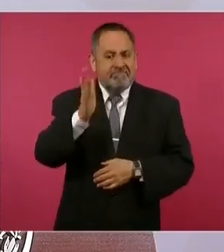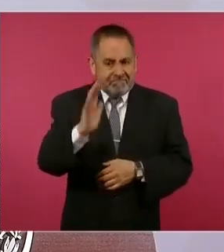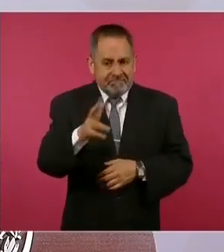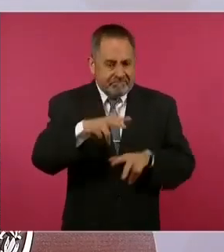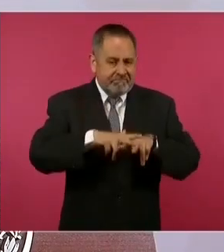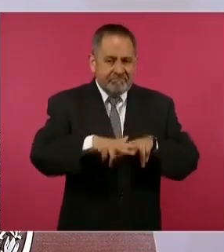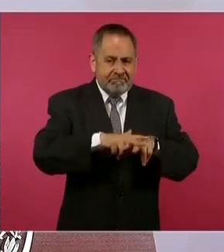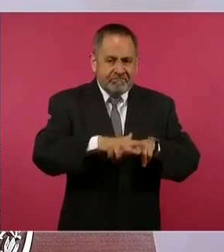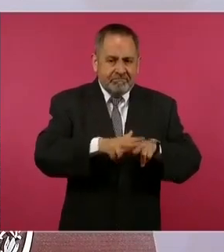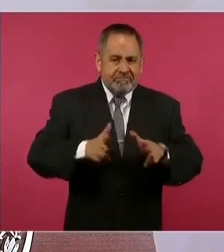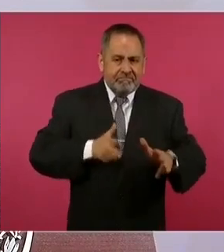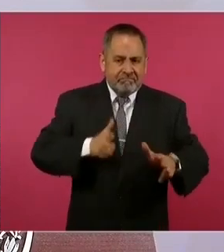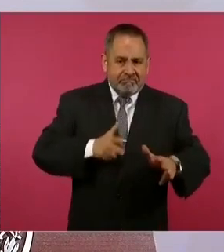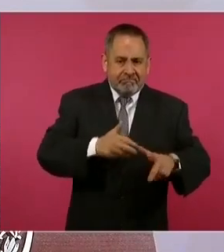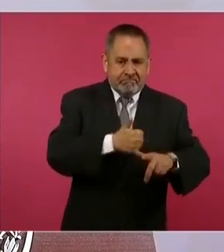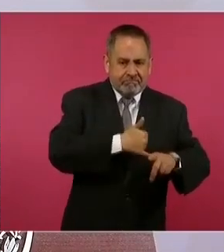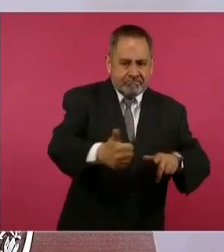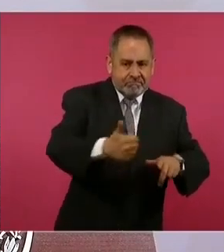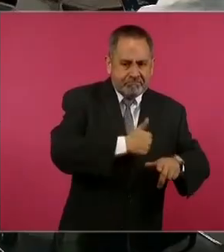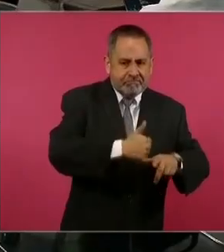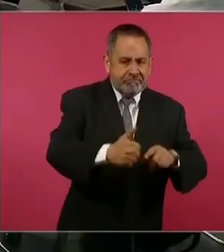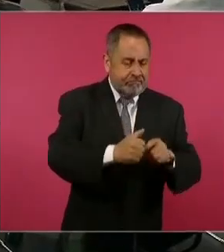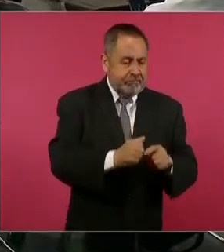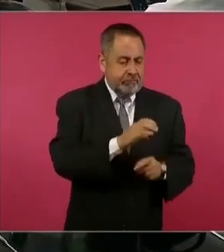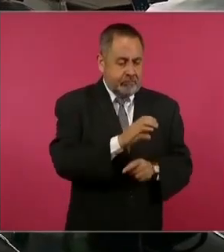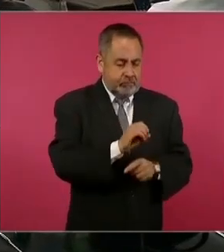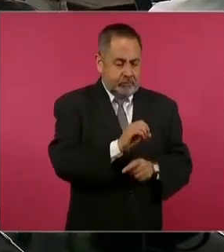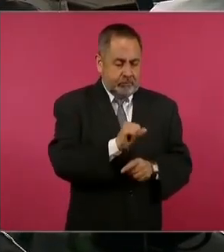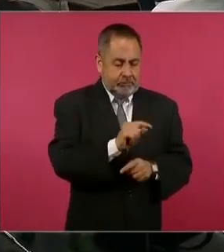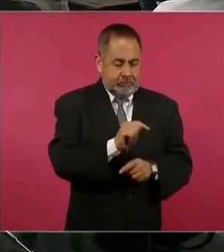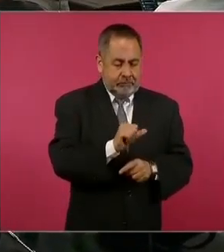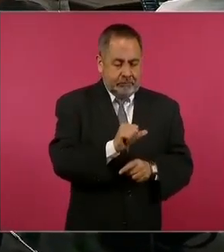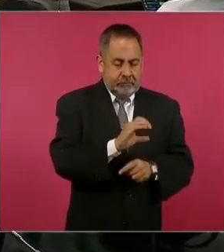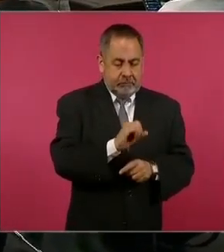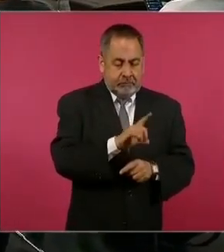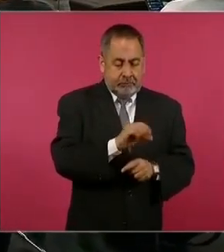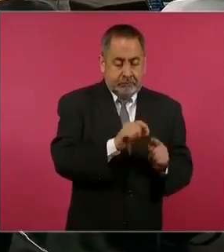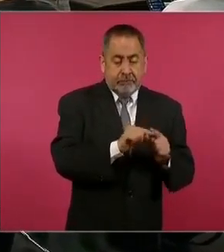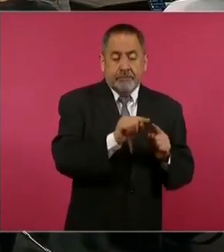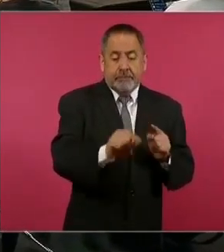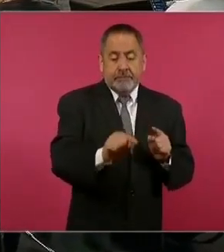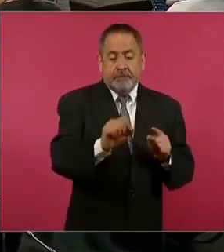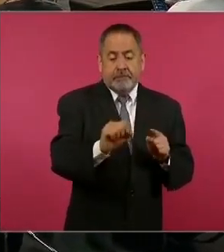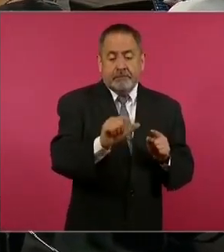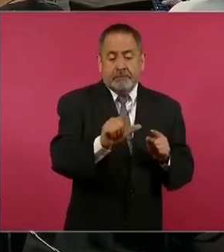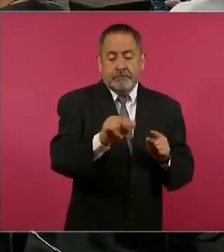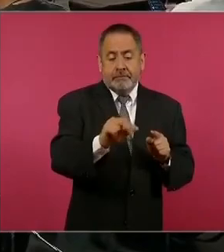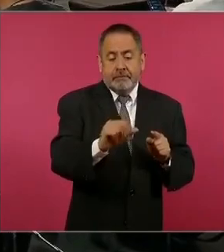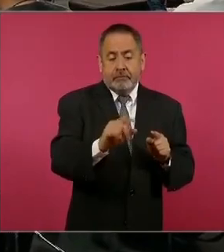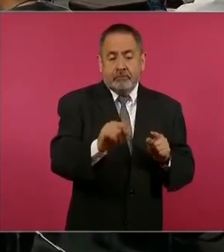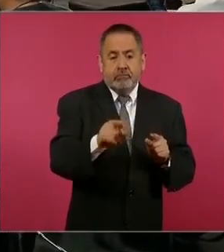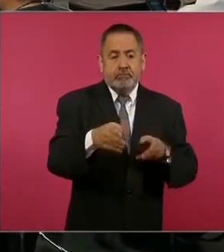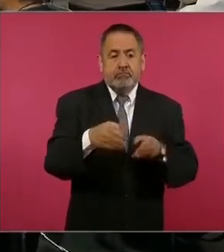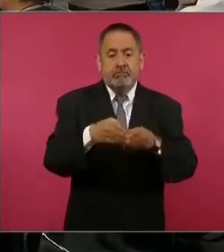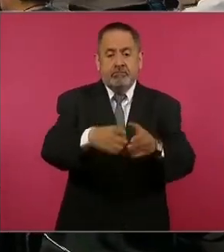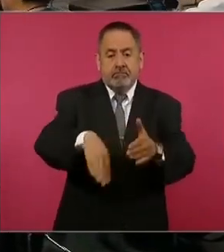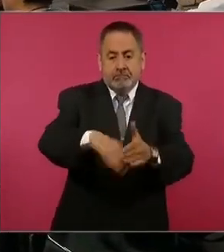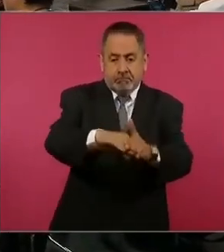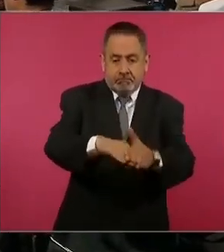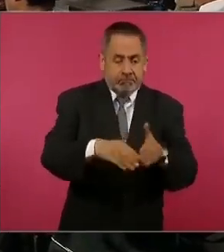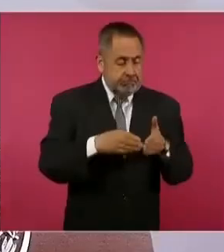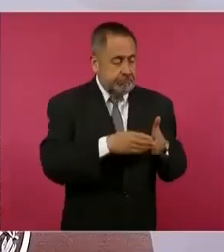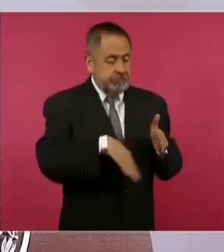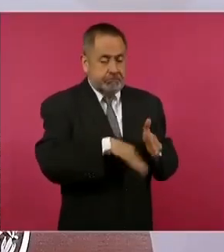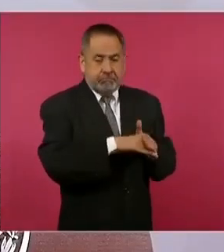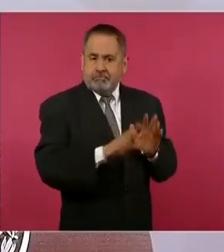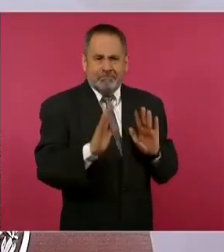de Coatzacoalcos a Salinas Cruz y ya había construido los dos puertos, el de Coatzacoalcos